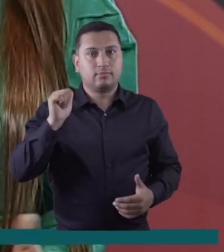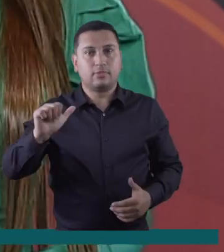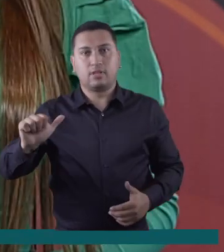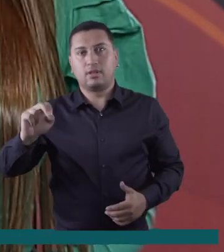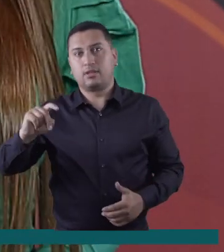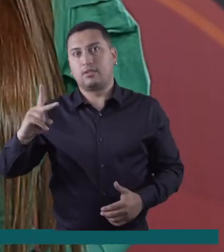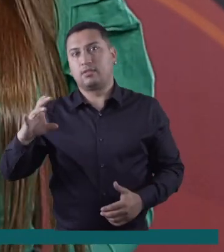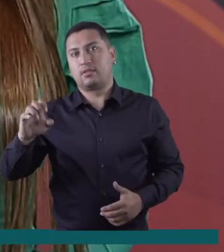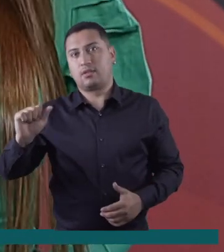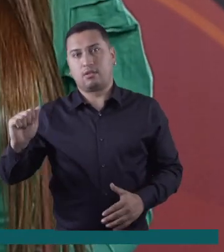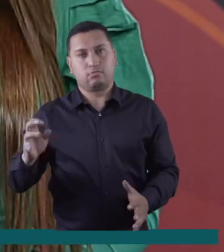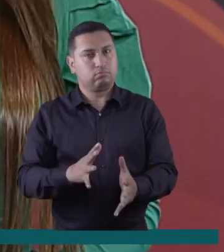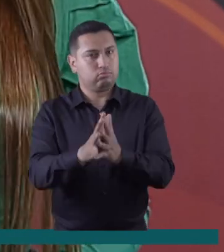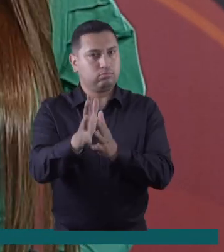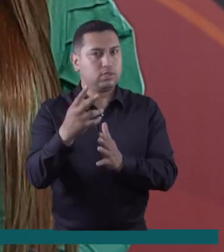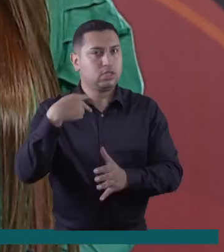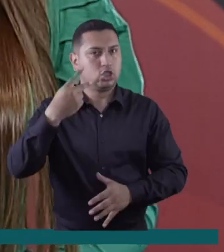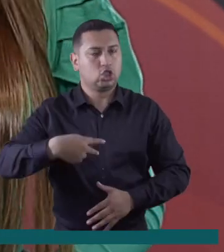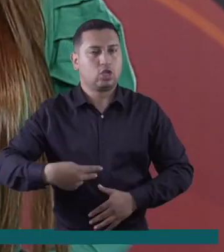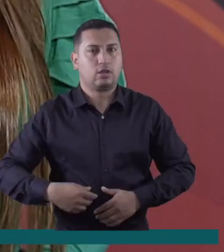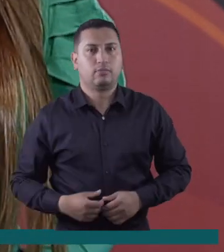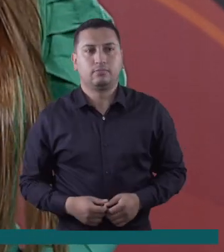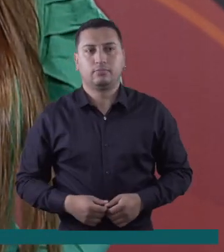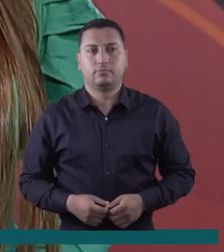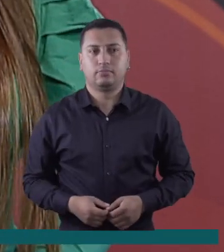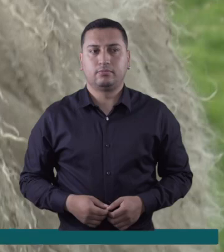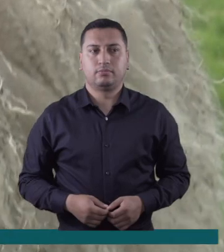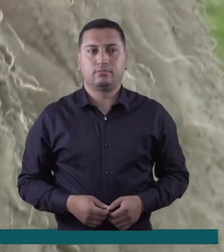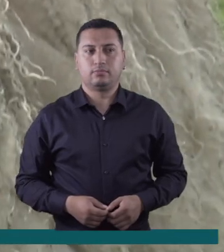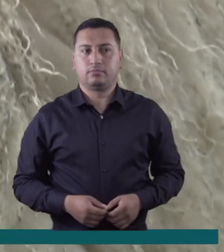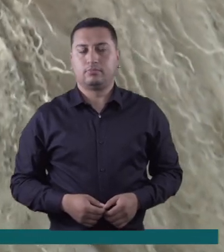otras mujeres. Nuestra compañera Andrea Reynosa tiene la historia.